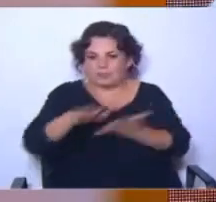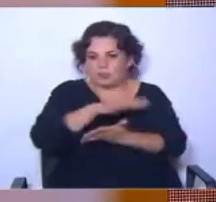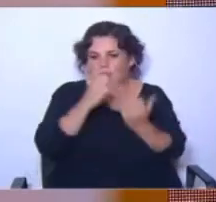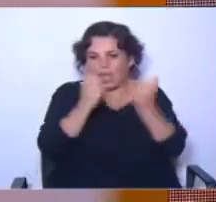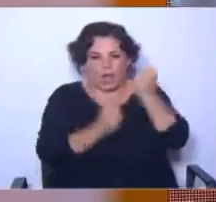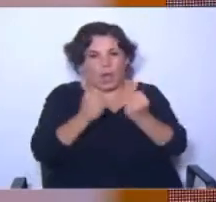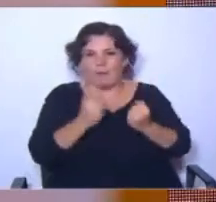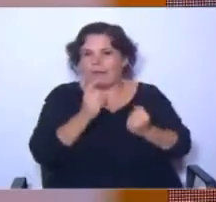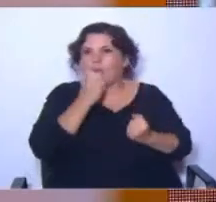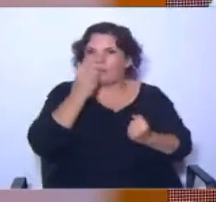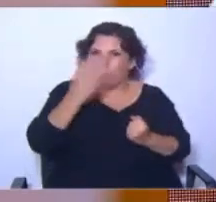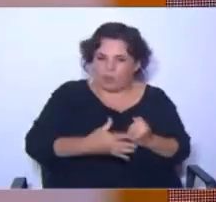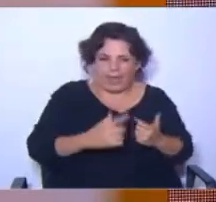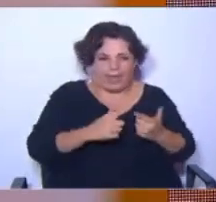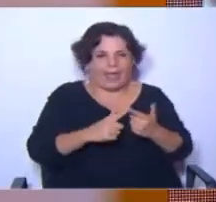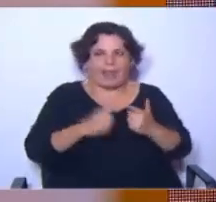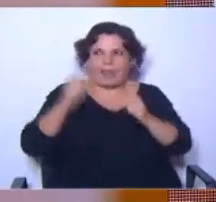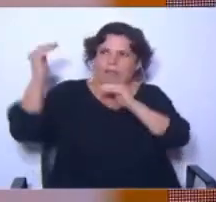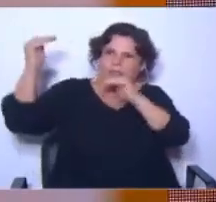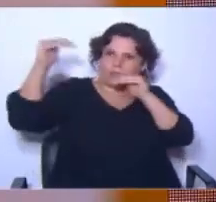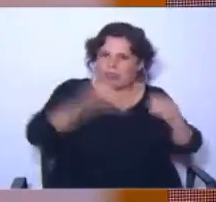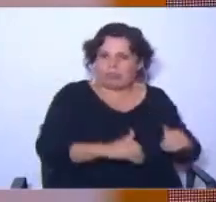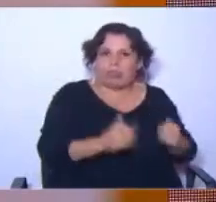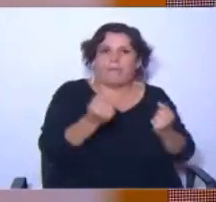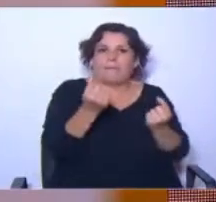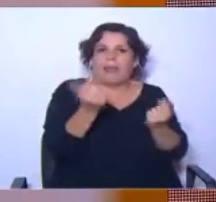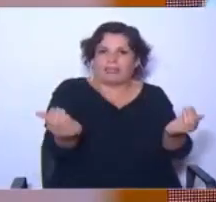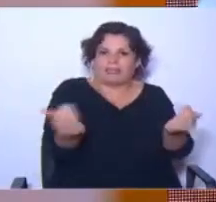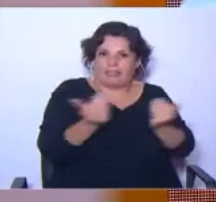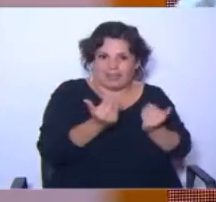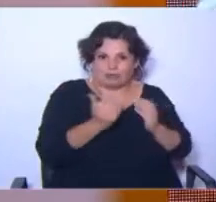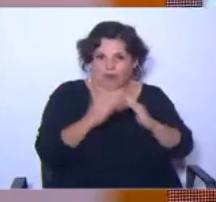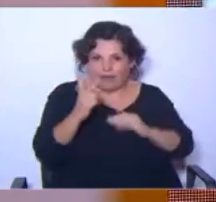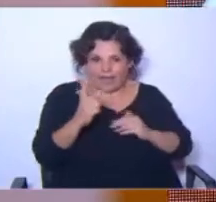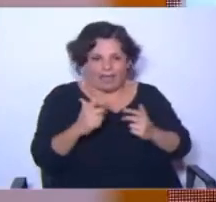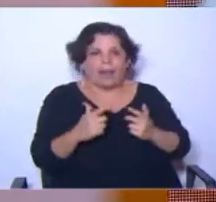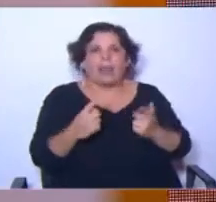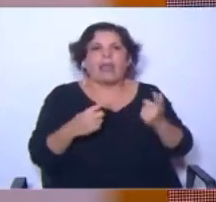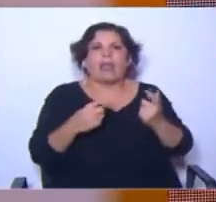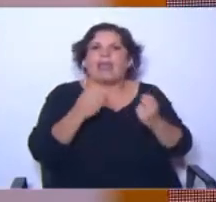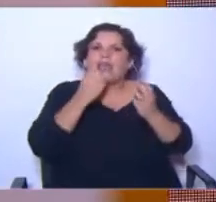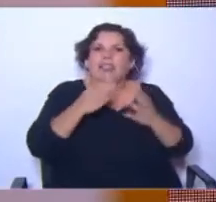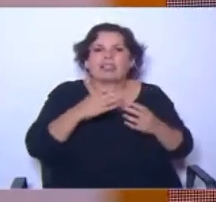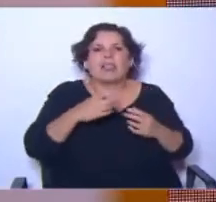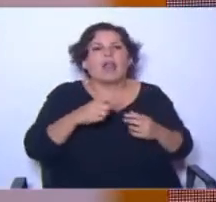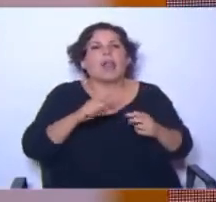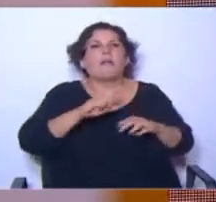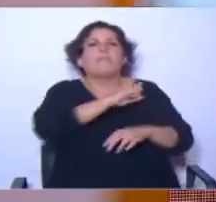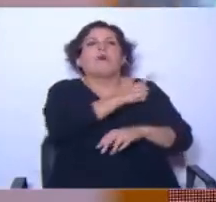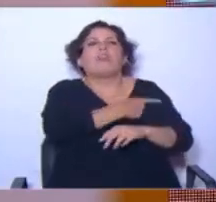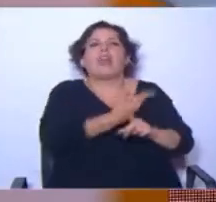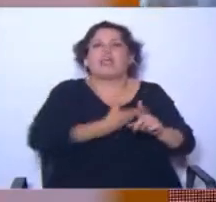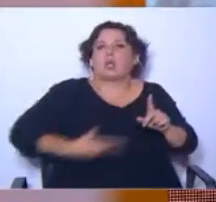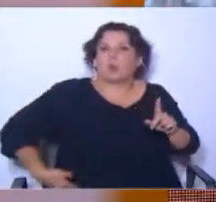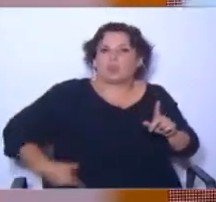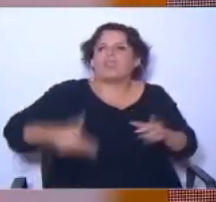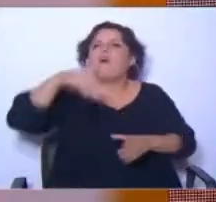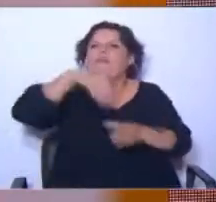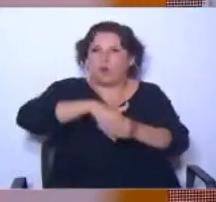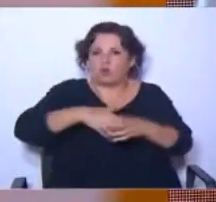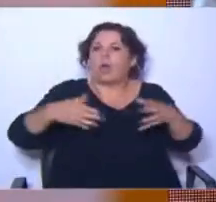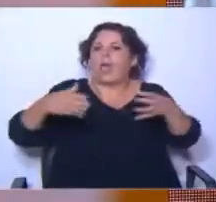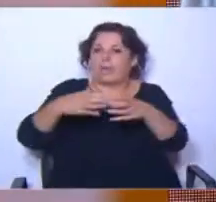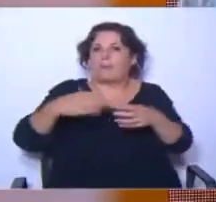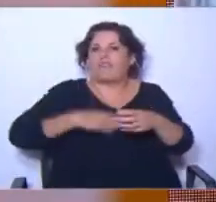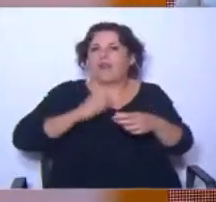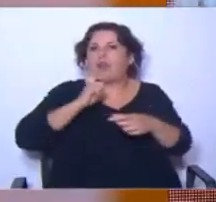desfavorable, con caída pronunciada de los ingresos de los hogares, la oferta que hace el Poder Ejecutivo y que votó la coalición